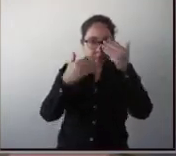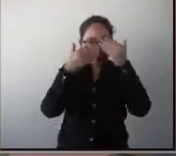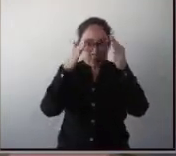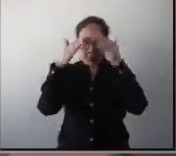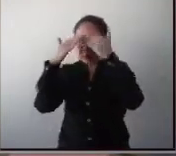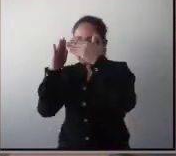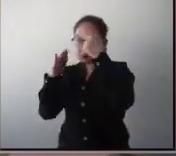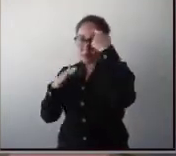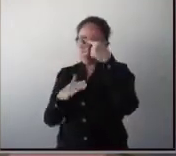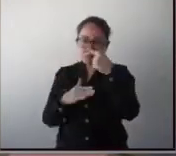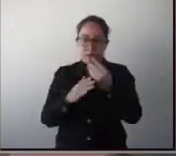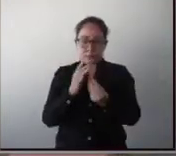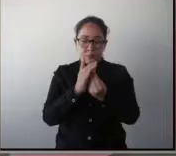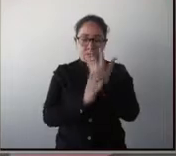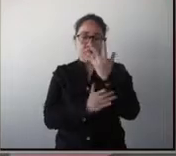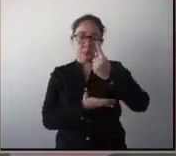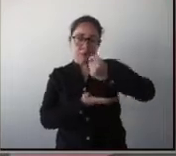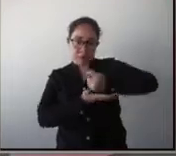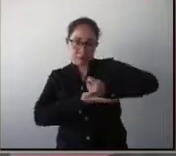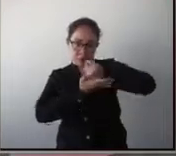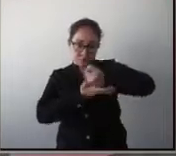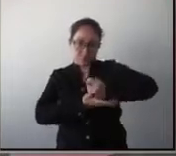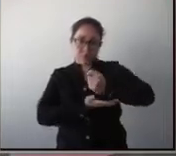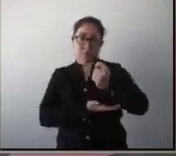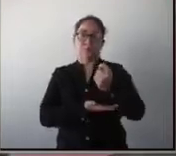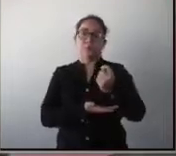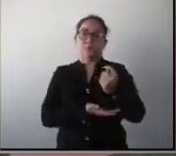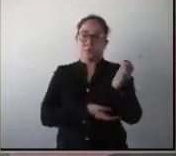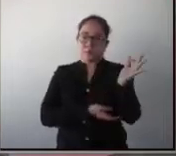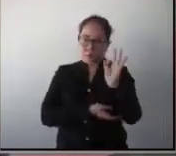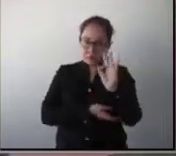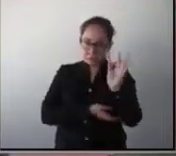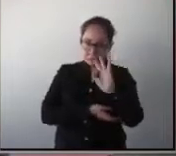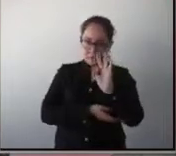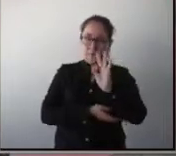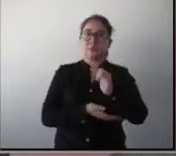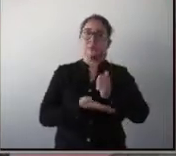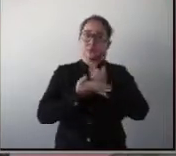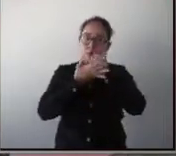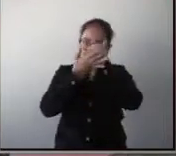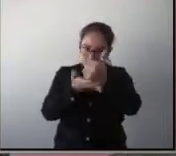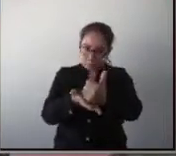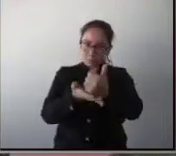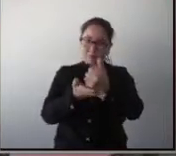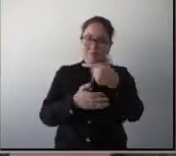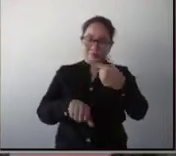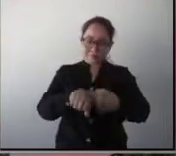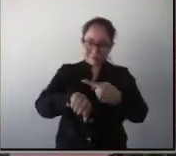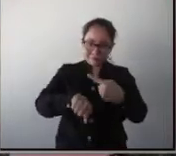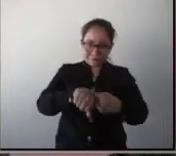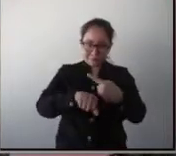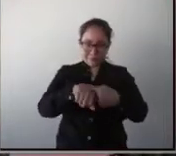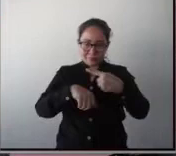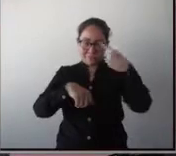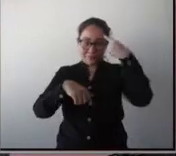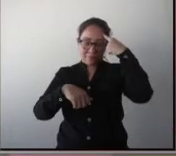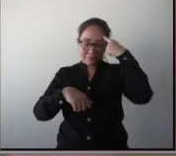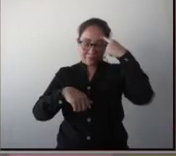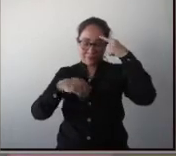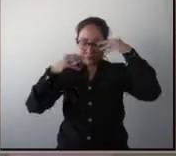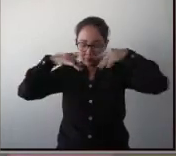favorecer las nuevas terapias que pueden ayudar al tratamiento de estas enfermedades que afectan al sistema nervioso